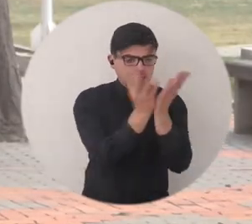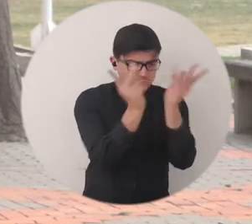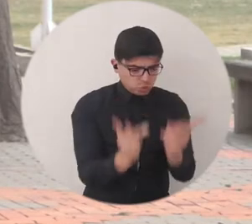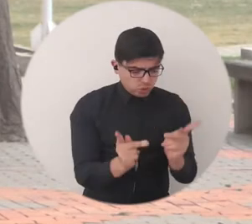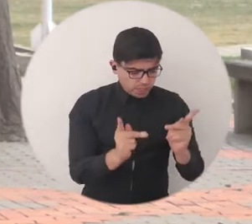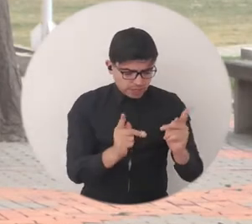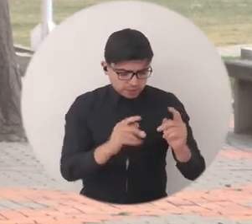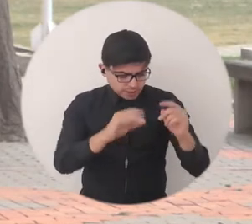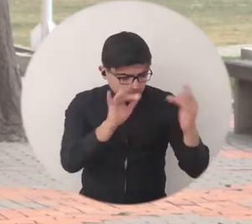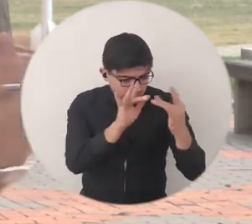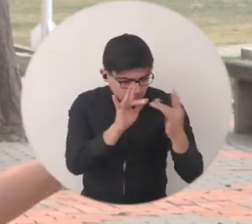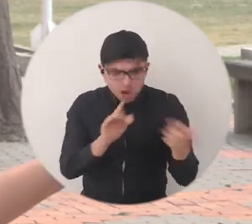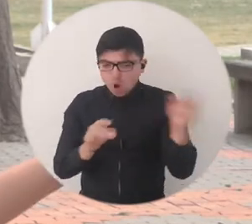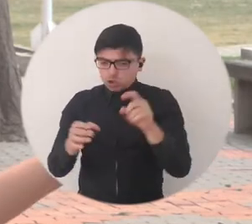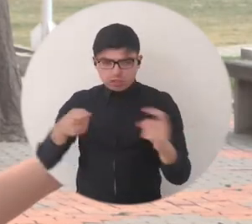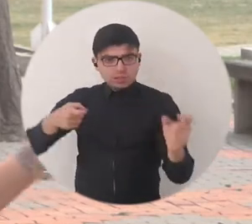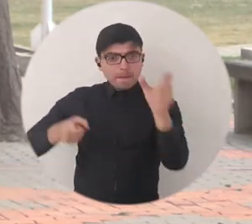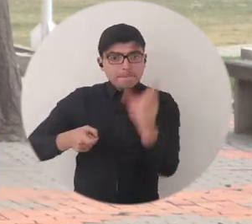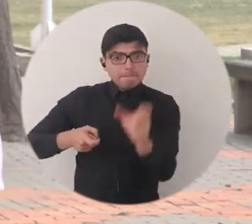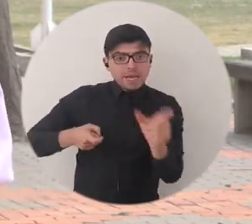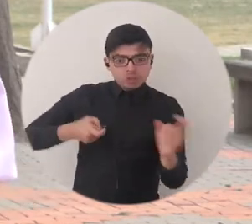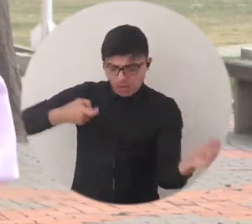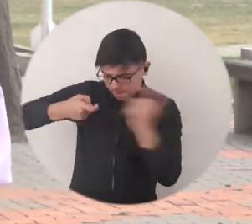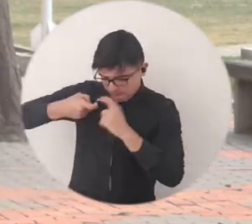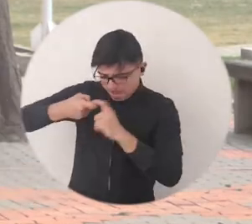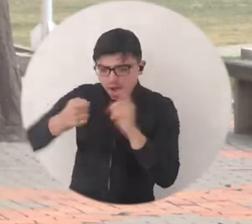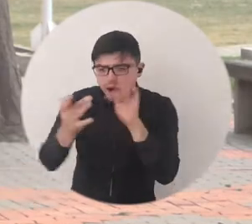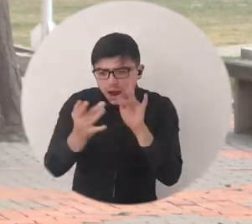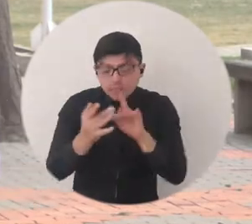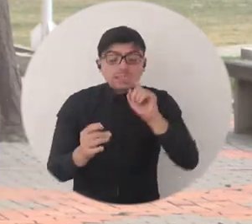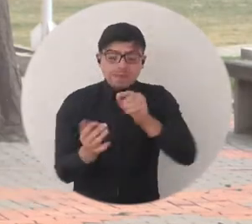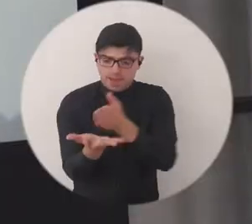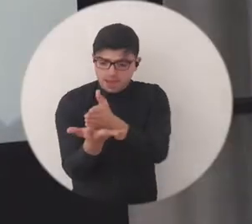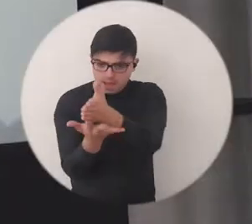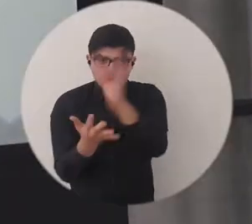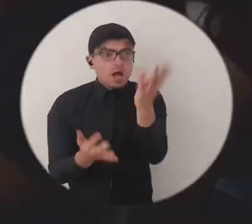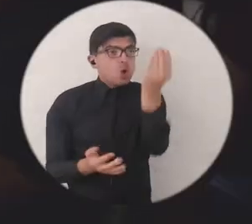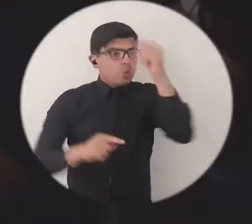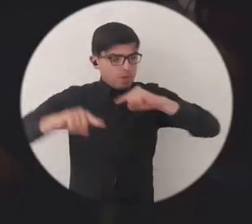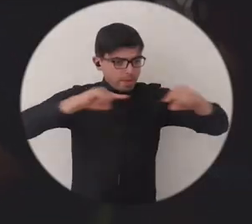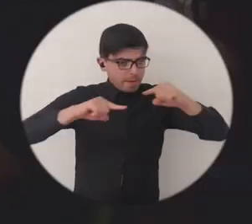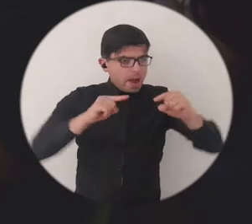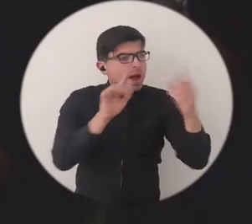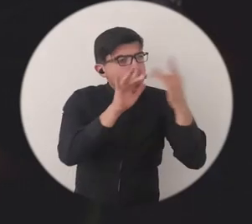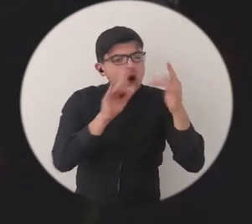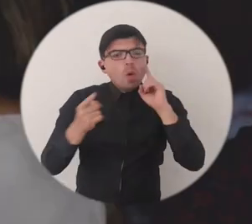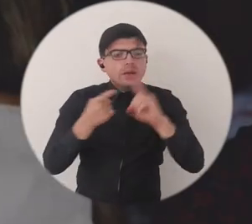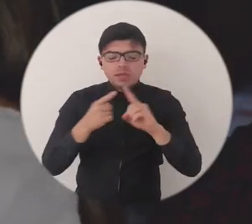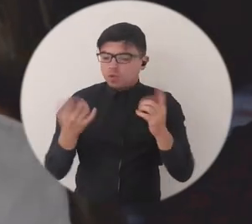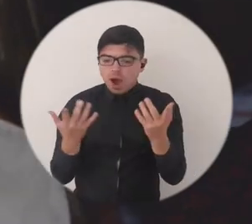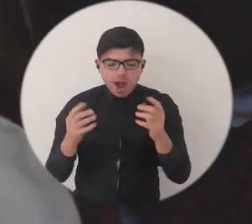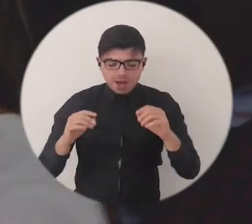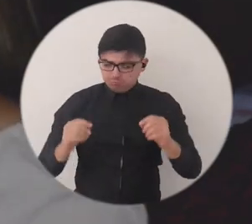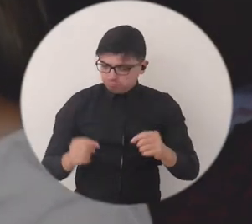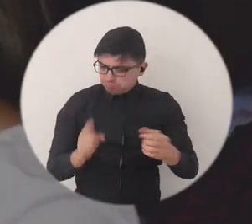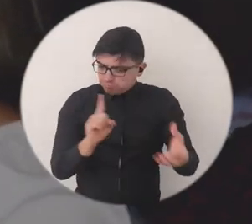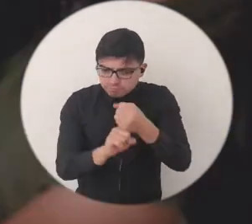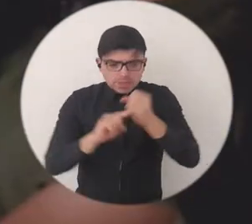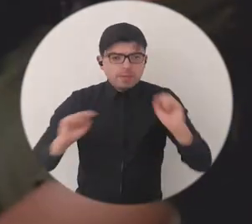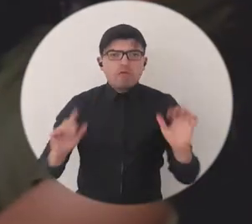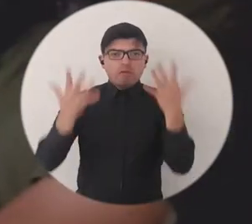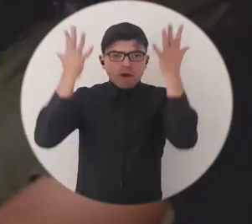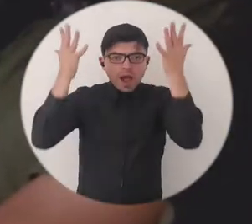miembros asociados y la dirección del programa para así lograr nuevas cosas, por ejemplo festivales, beneficios académicos, eventos y